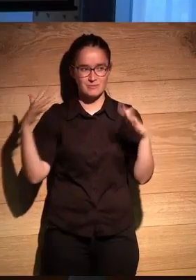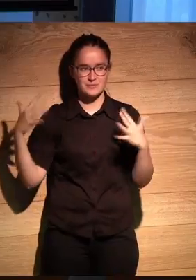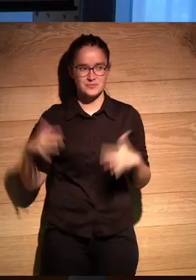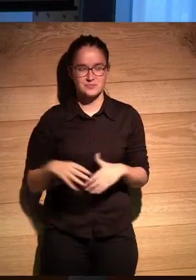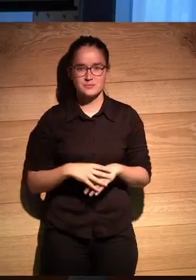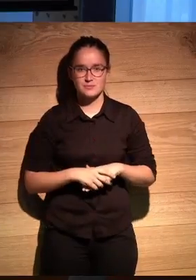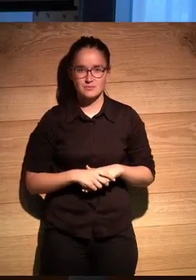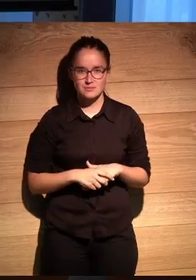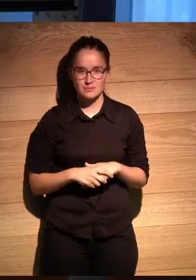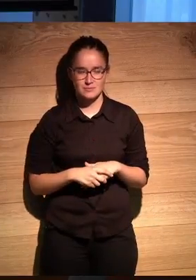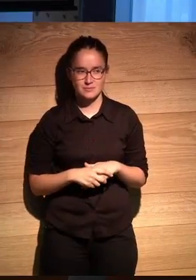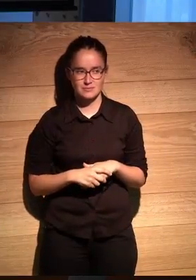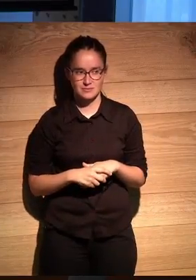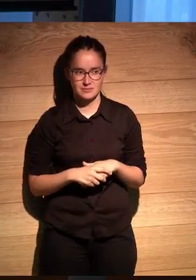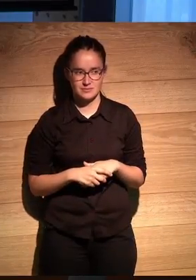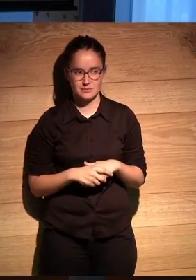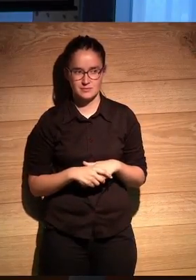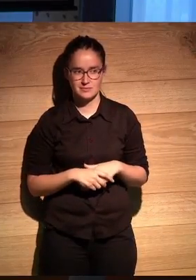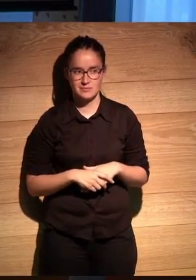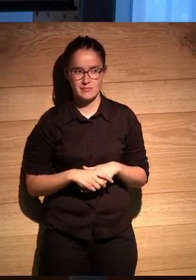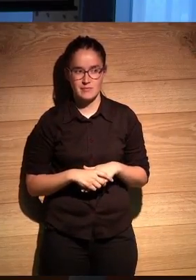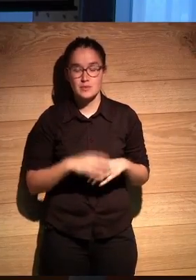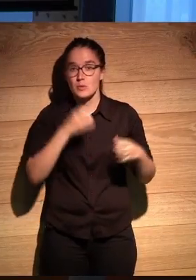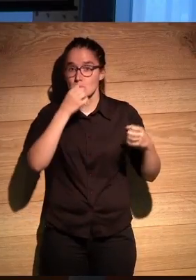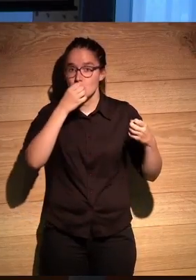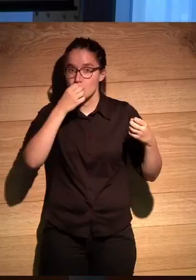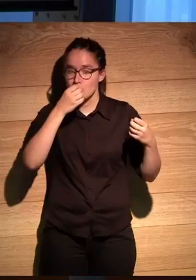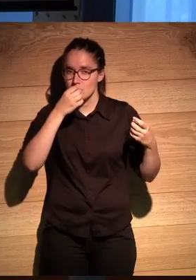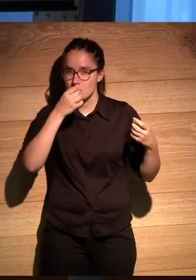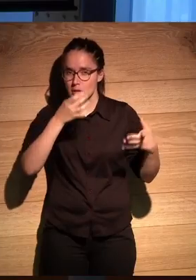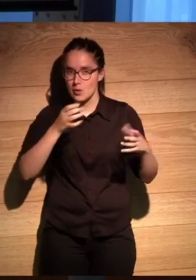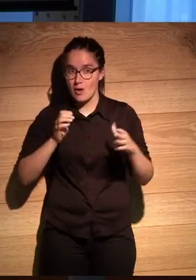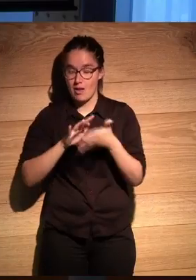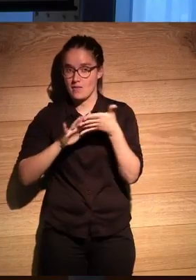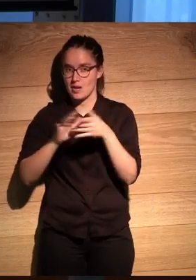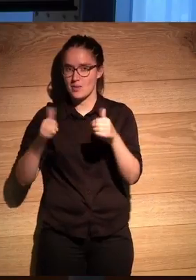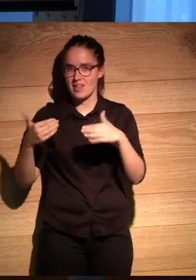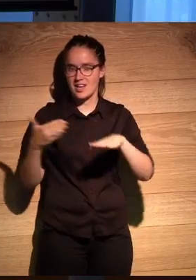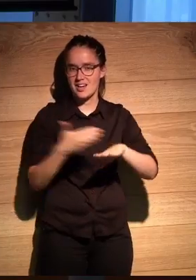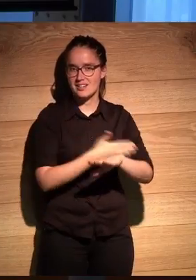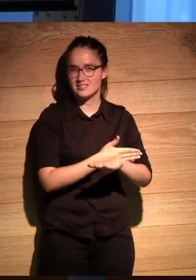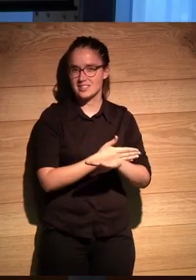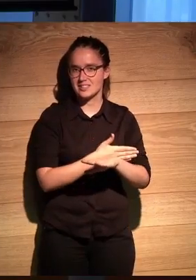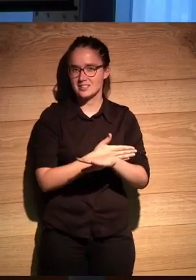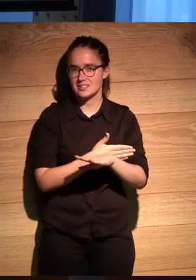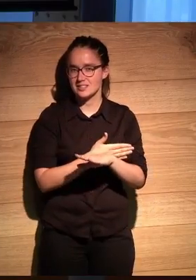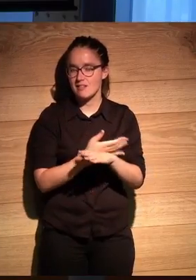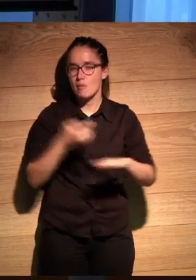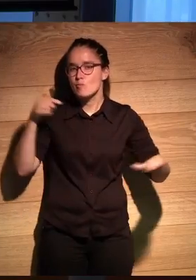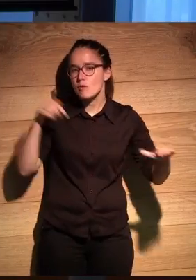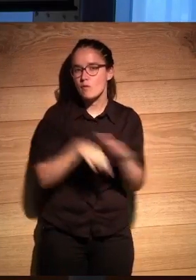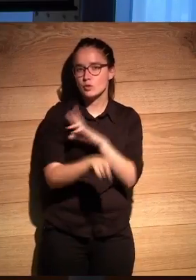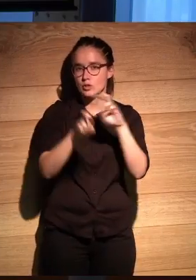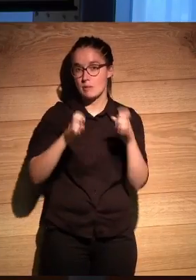pequeña entron. Bueno, antes de empezar a hablar ya a fondo en